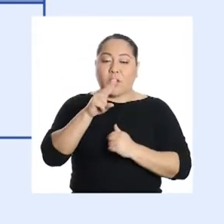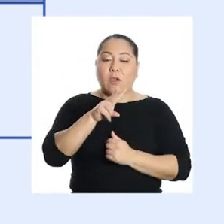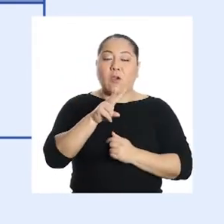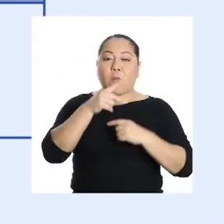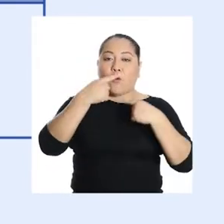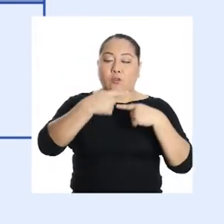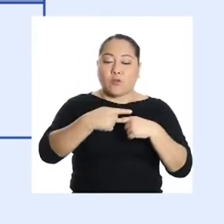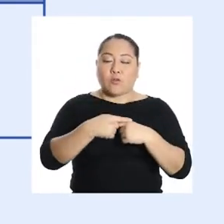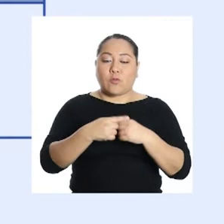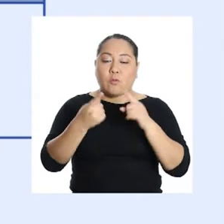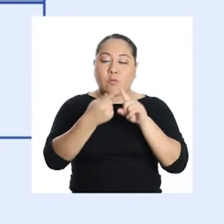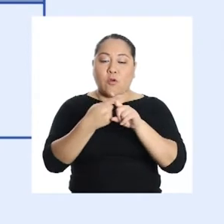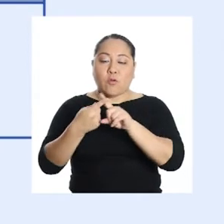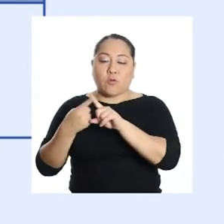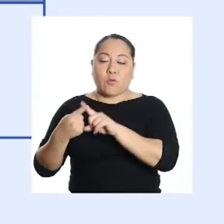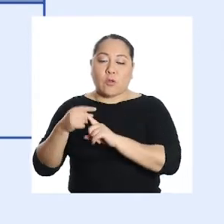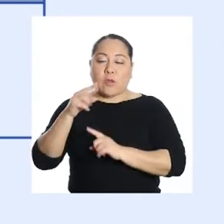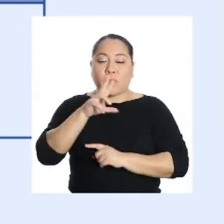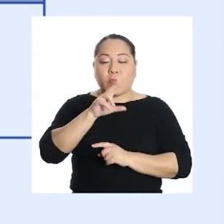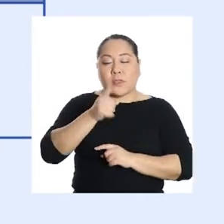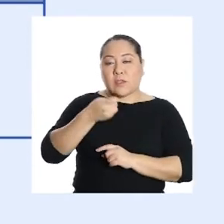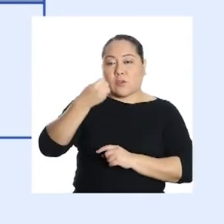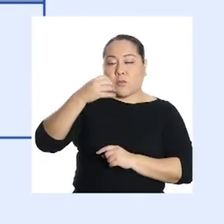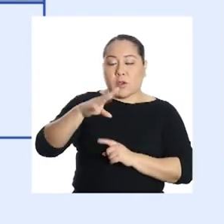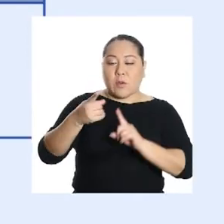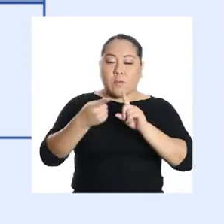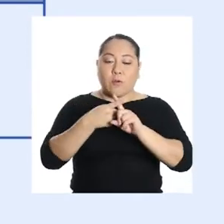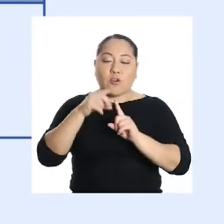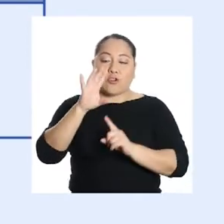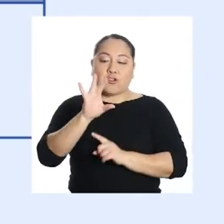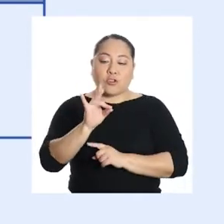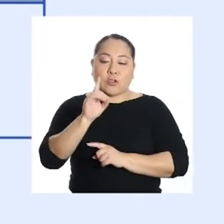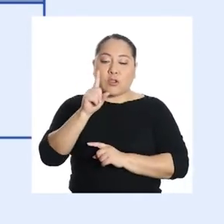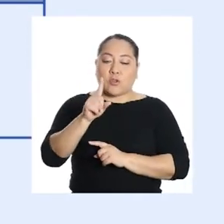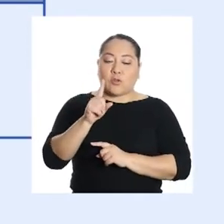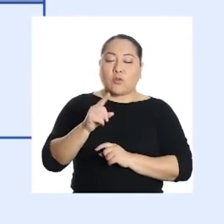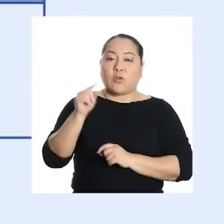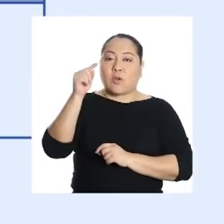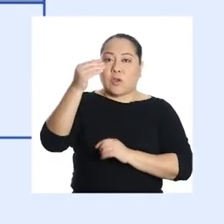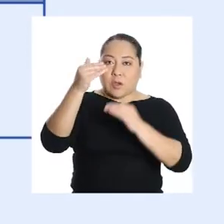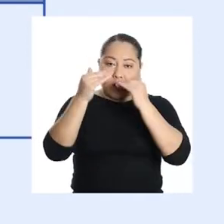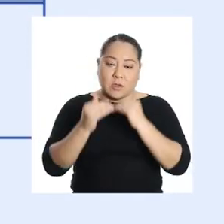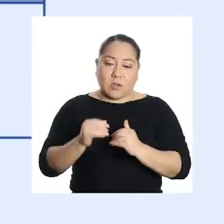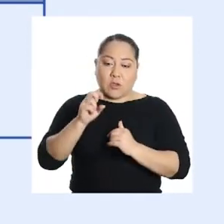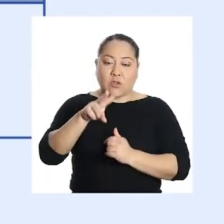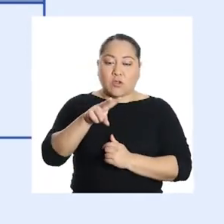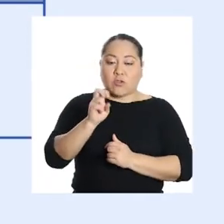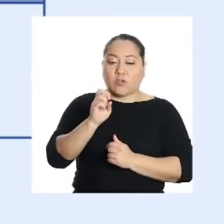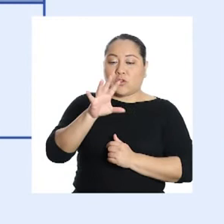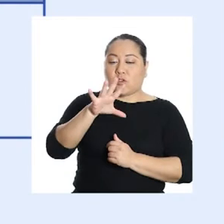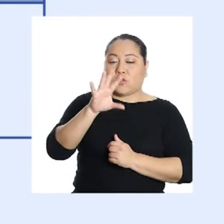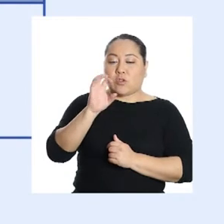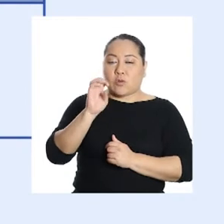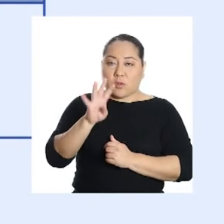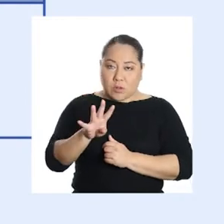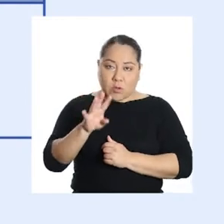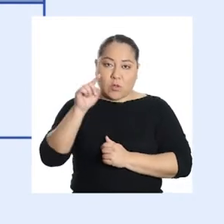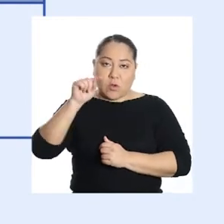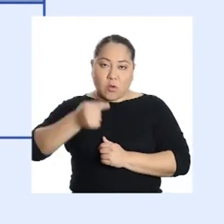manera, el volumen es igual a la multiplicación de 3,14 por 81. Esto resulta de